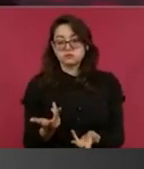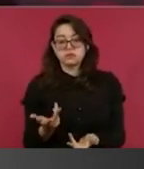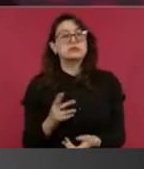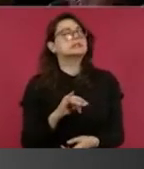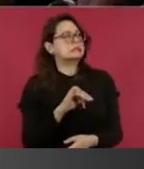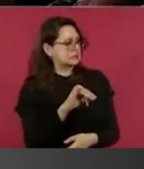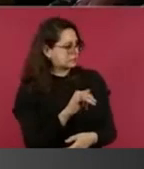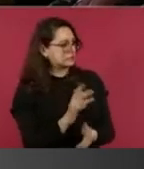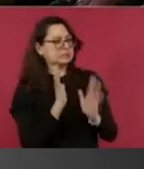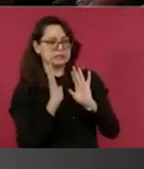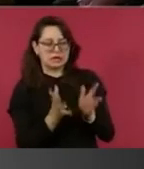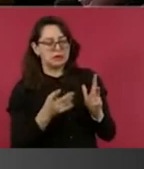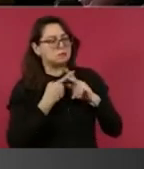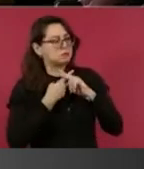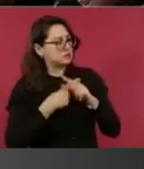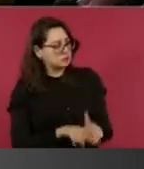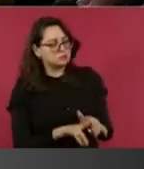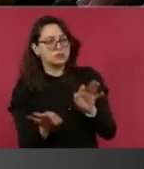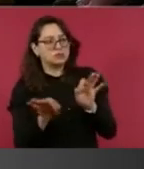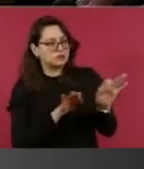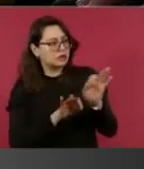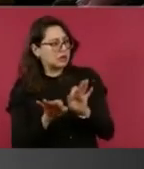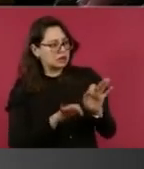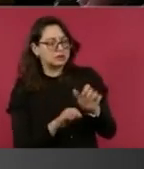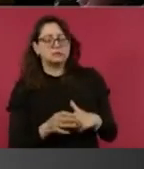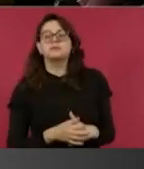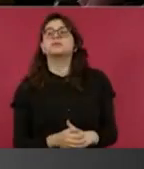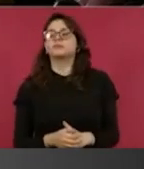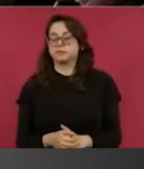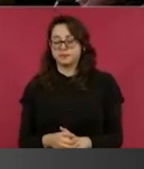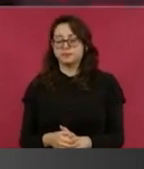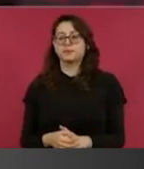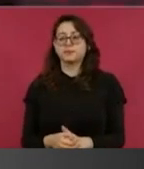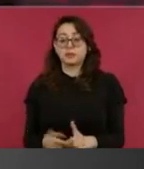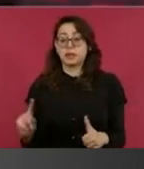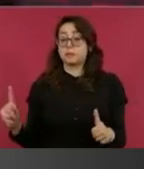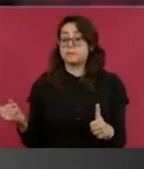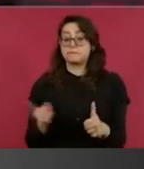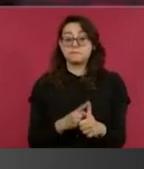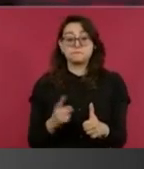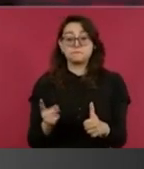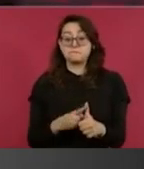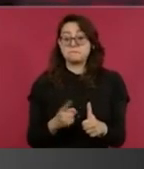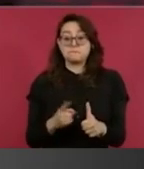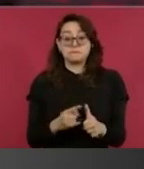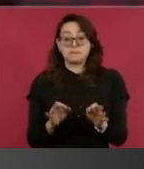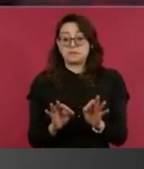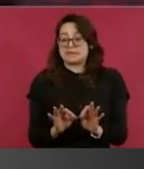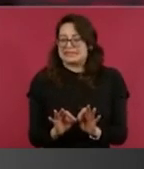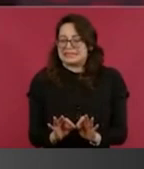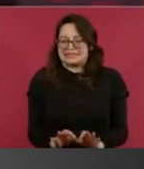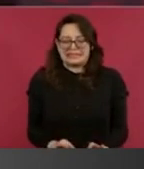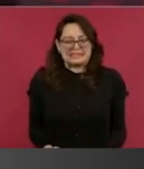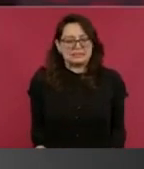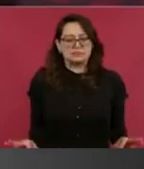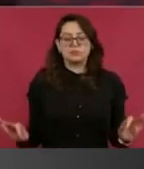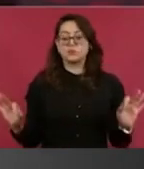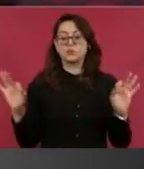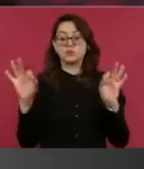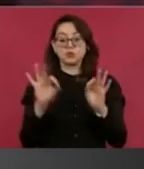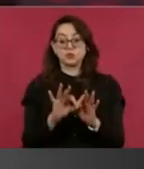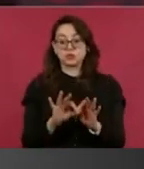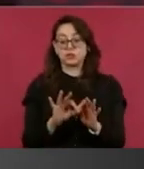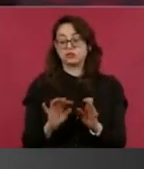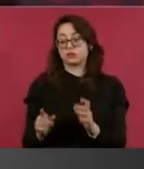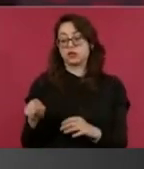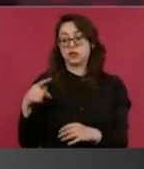entregarles lo que les corresponde de los programas